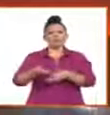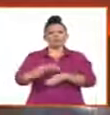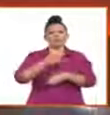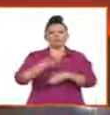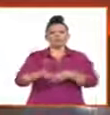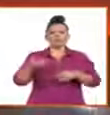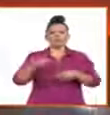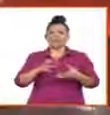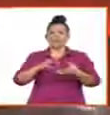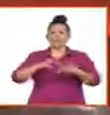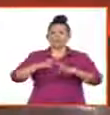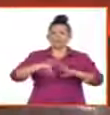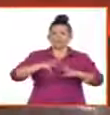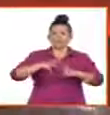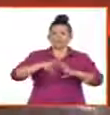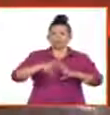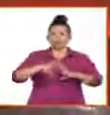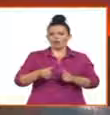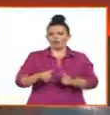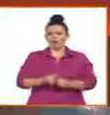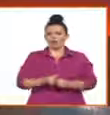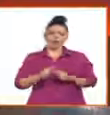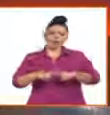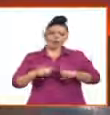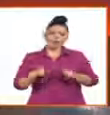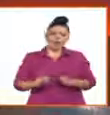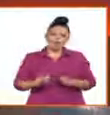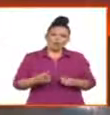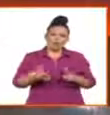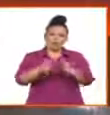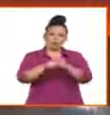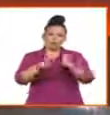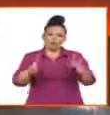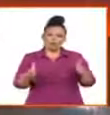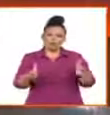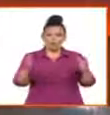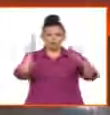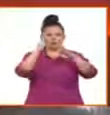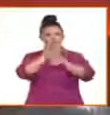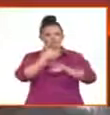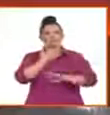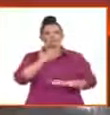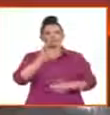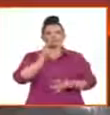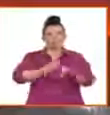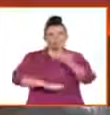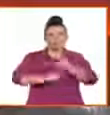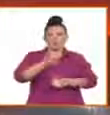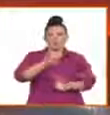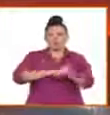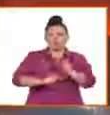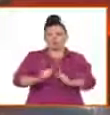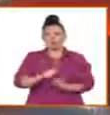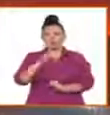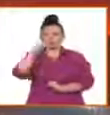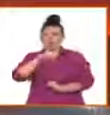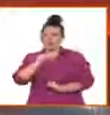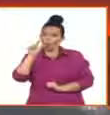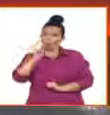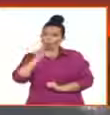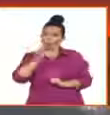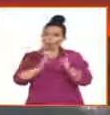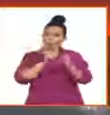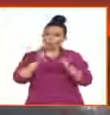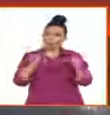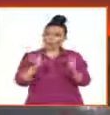natalidad, ya hablará la doctora de cuánto ha influido el medio